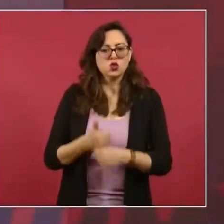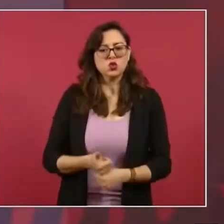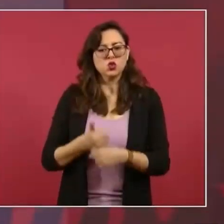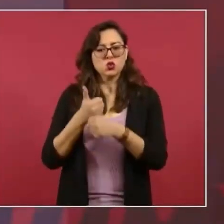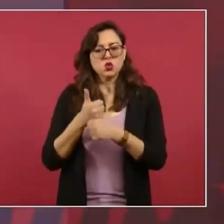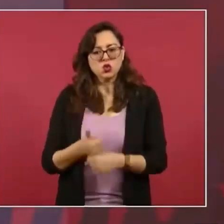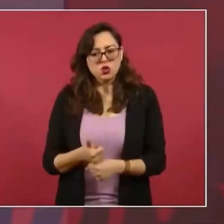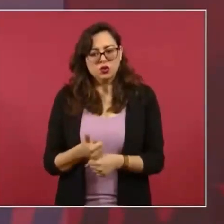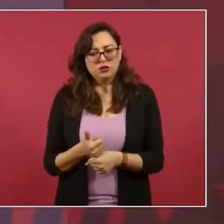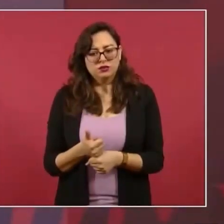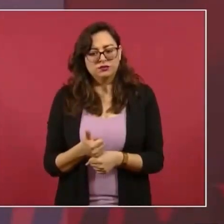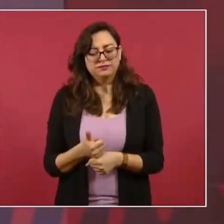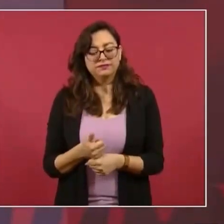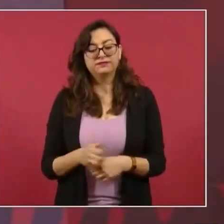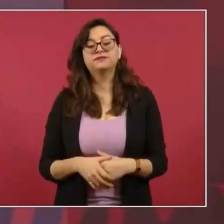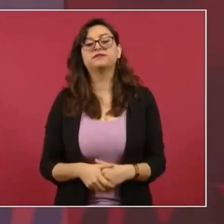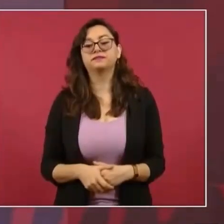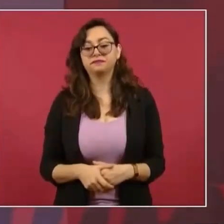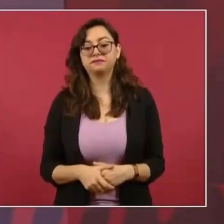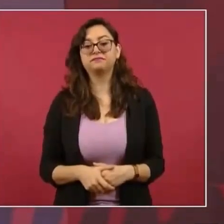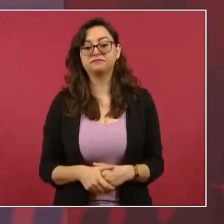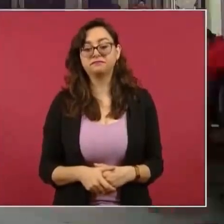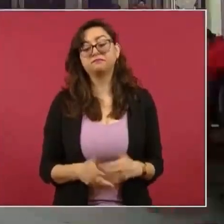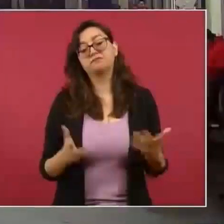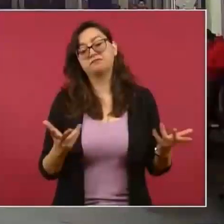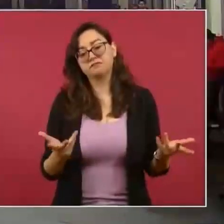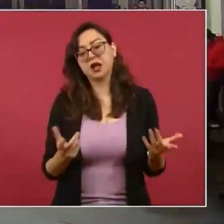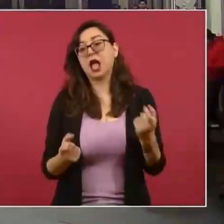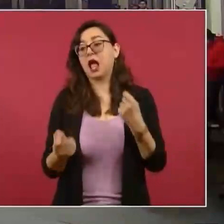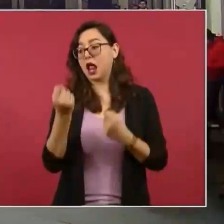desde luego hay excepciones